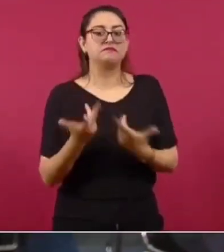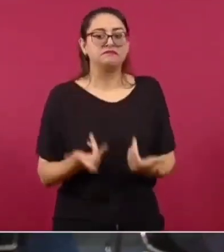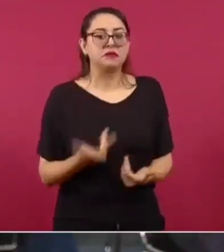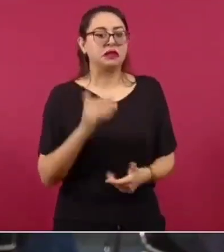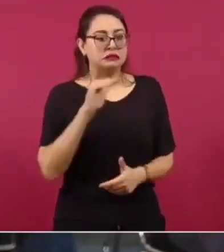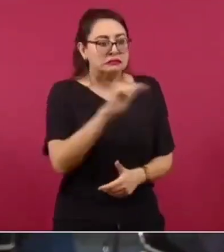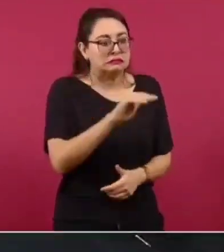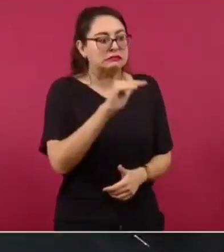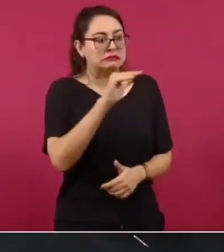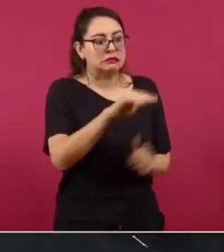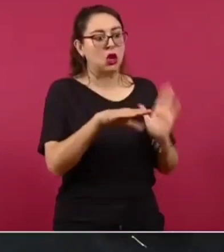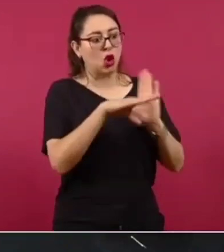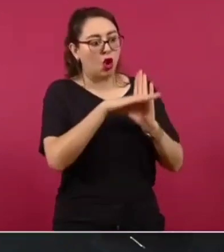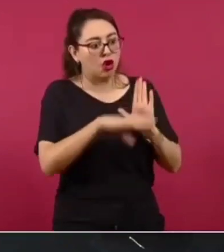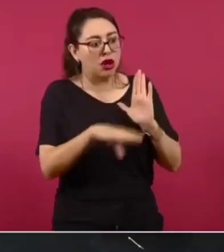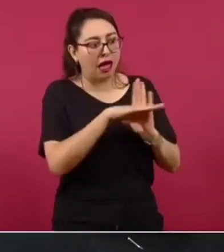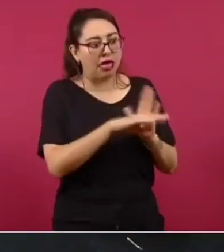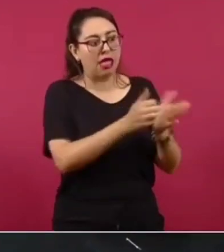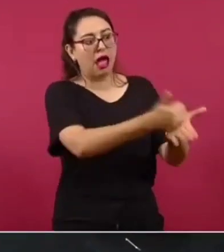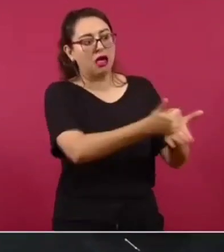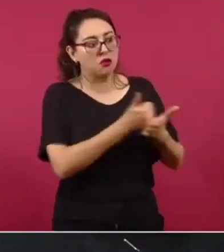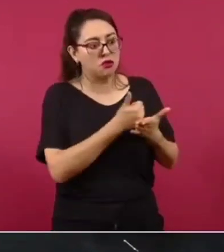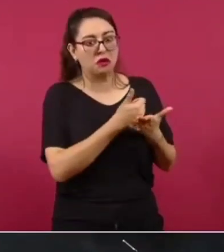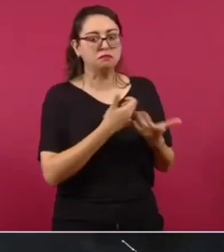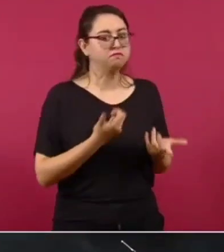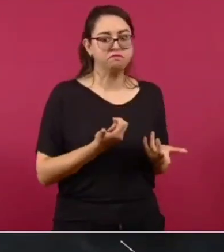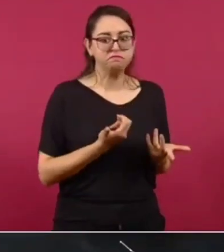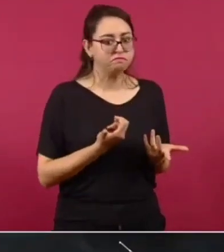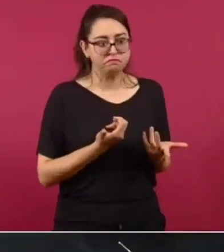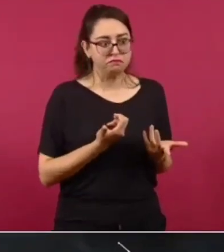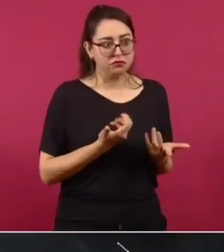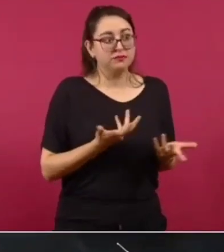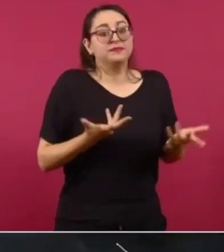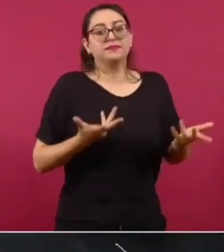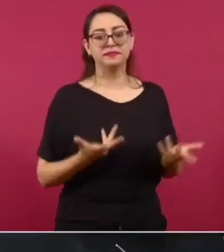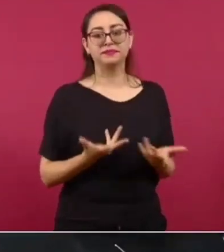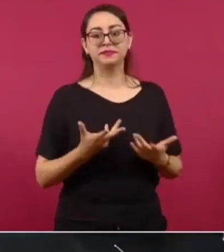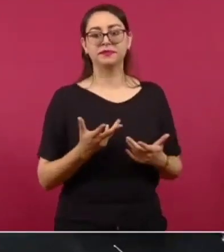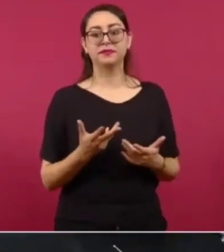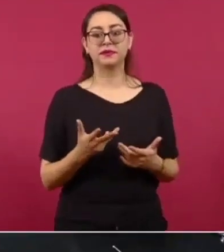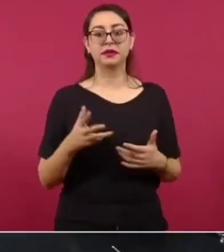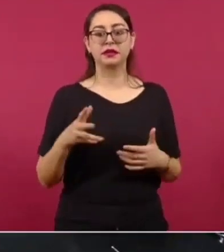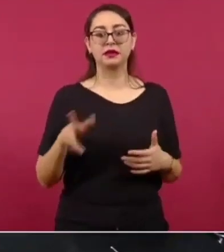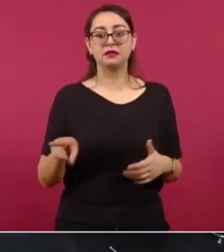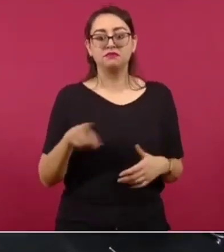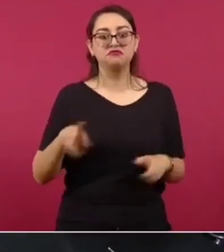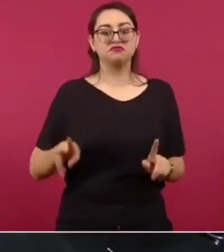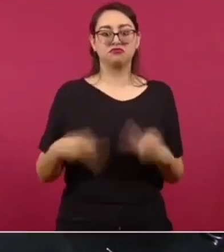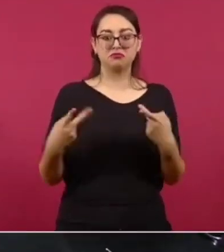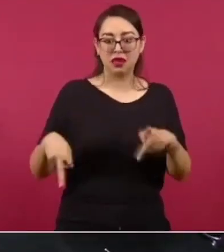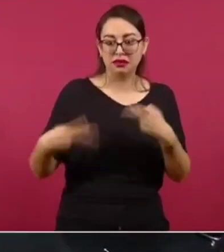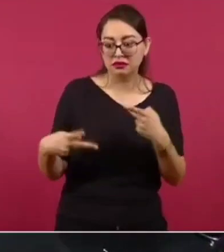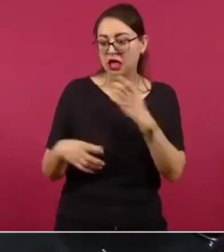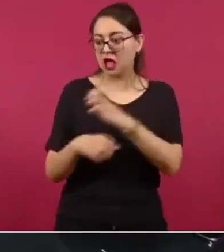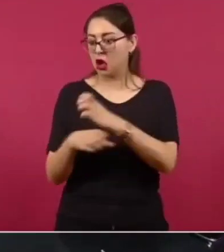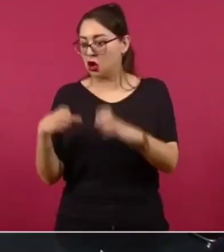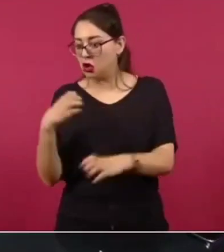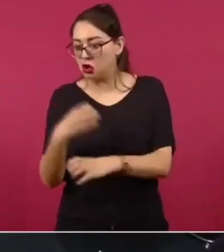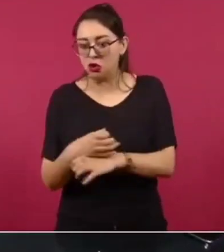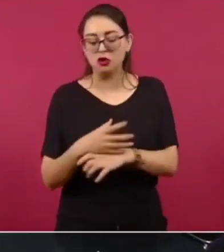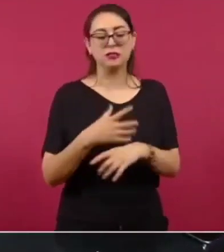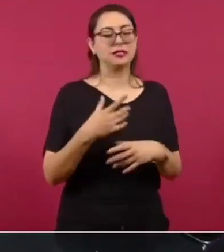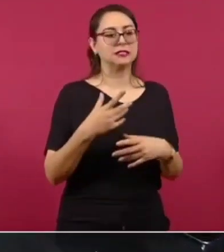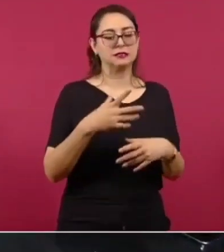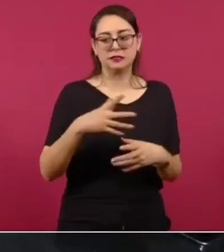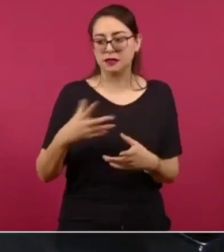estuvo buscando a la CONADE, sin embargo, ellas tuvieron que recurrir incluso a la venta de trajes de baño, incluso a otro tipo de